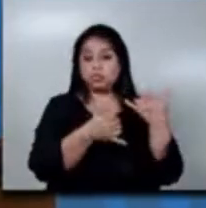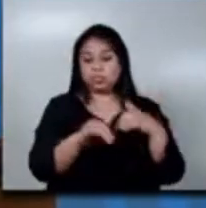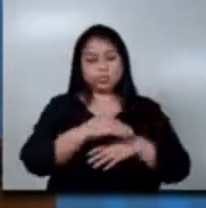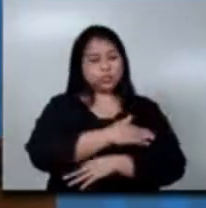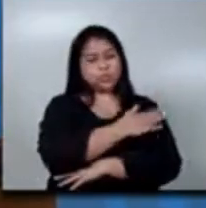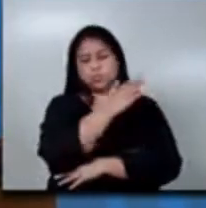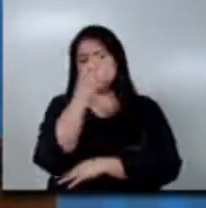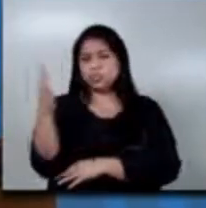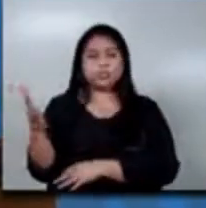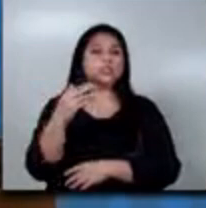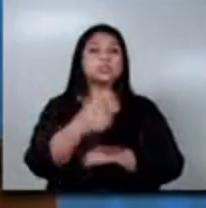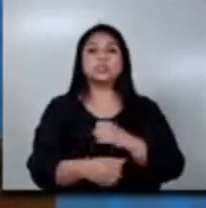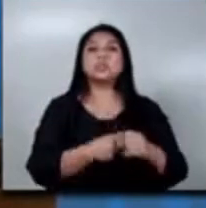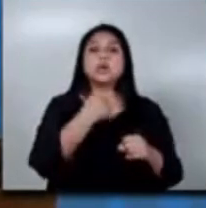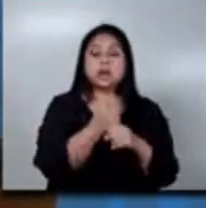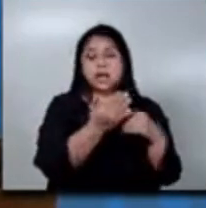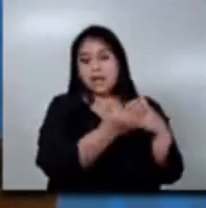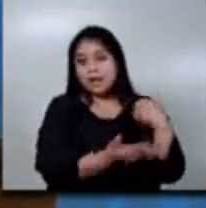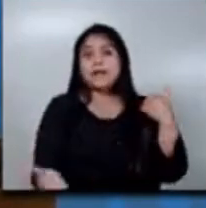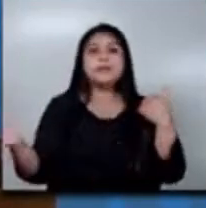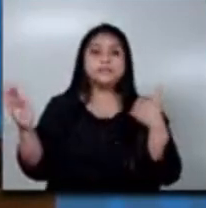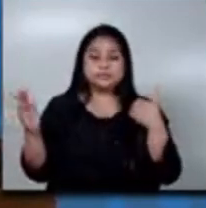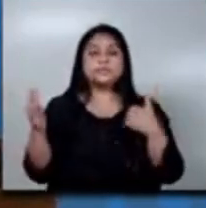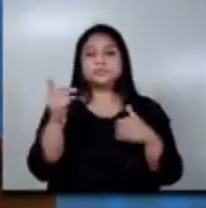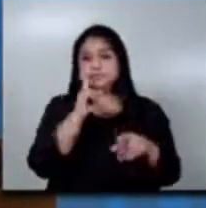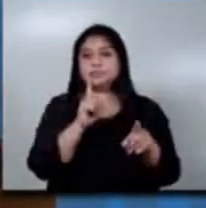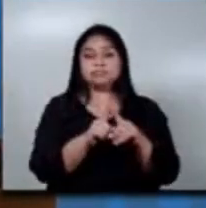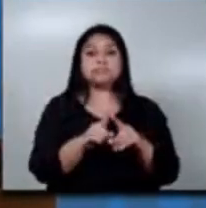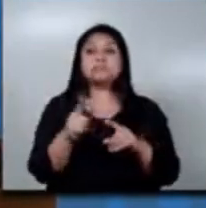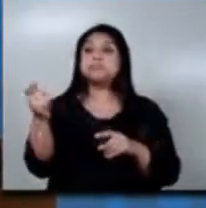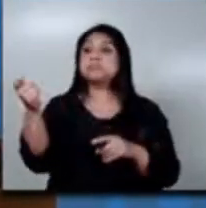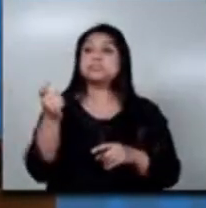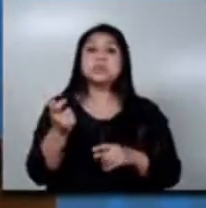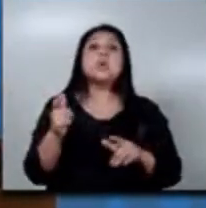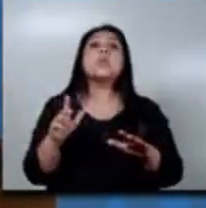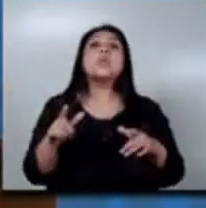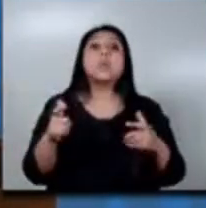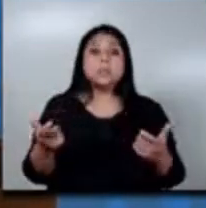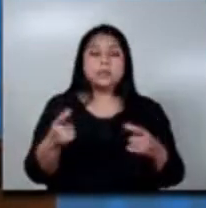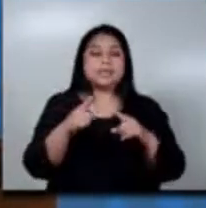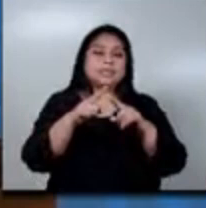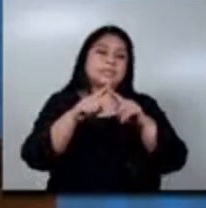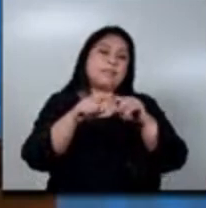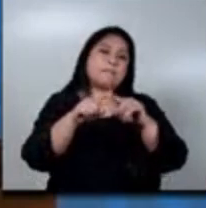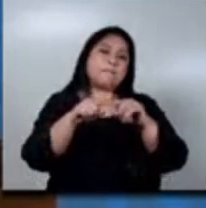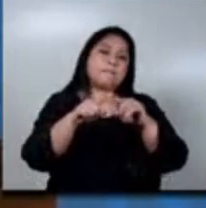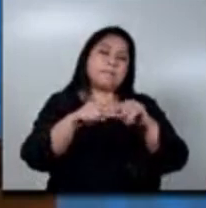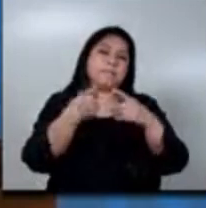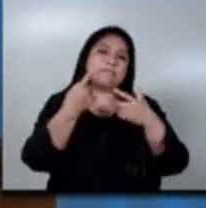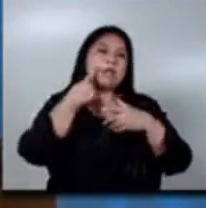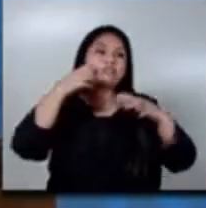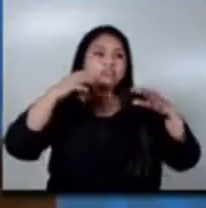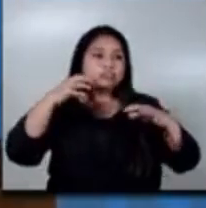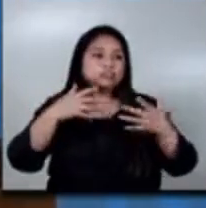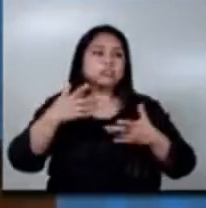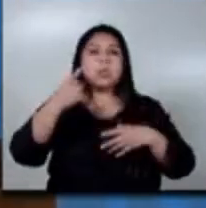periodo de cobertura del seguro y la forma de pago va a ir cambiando dependiendo del fenómeno. En